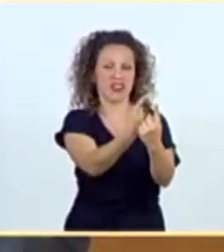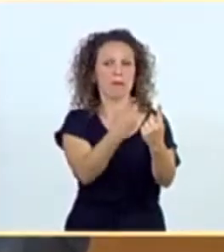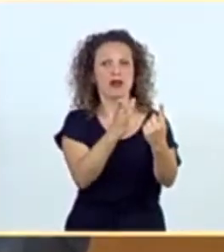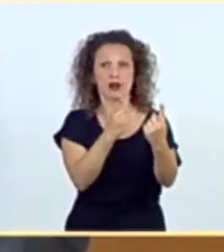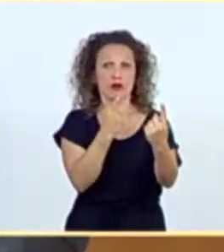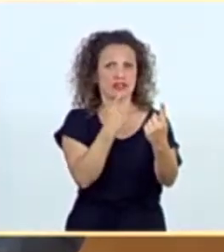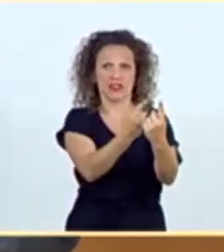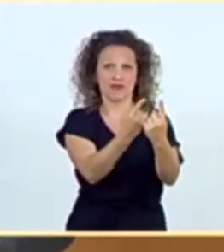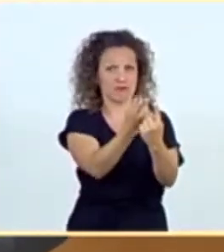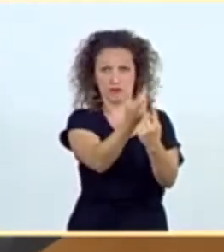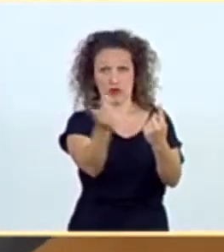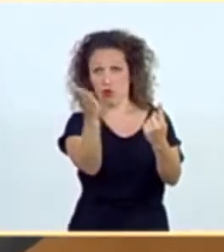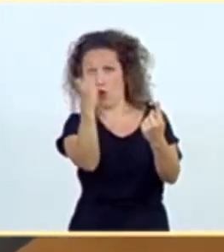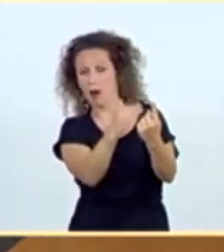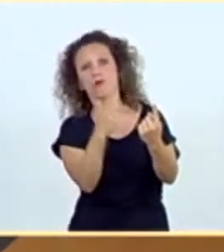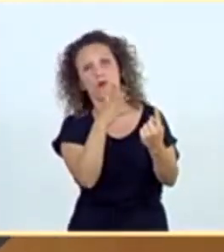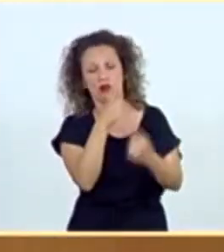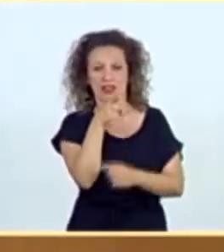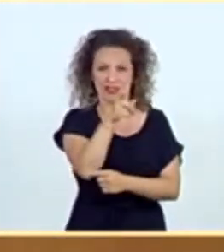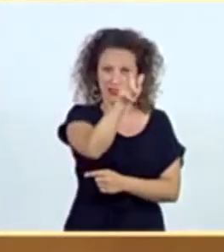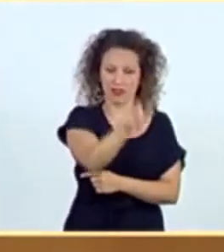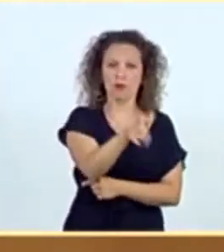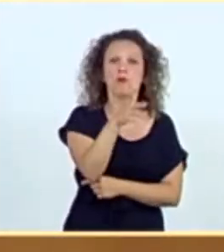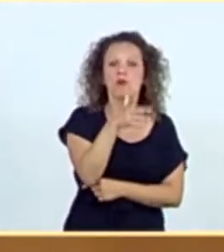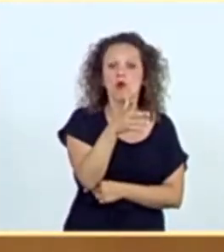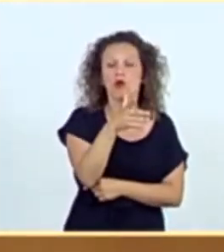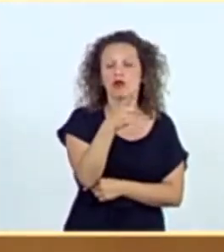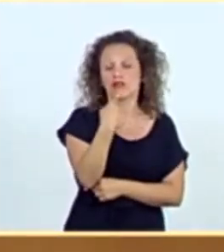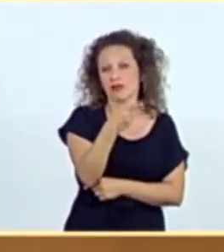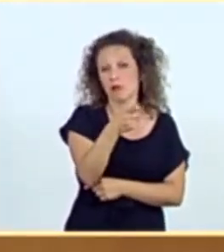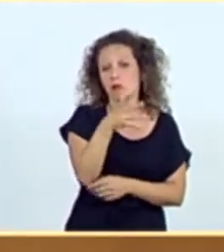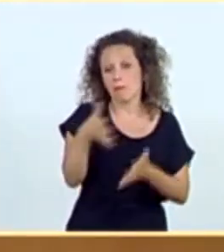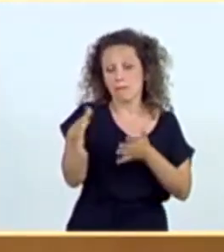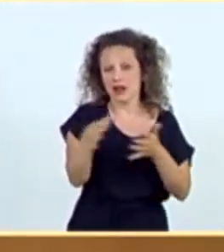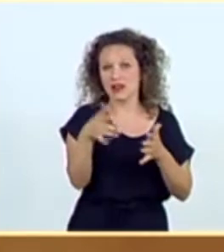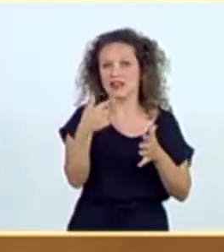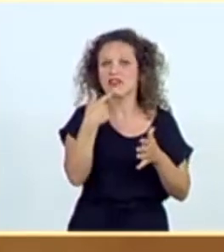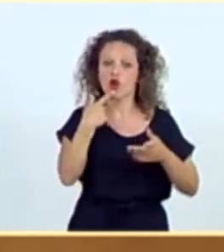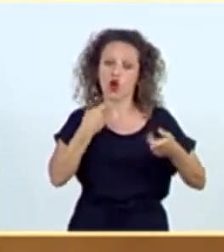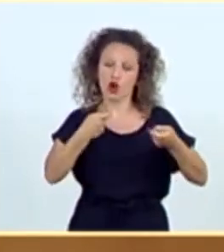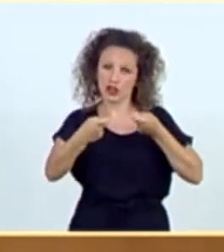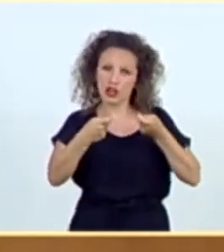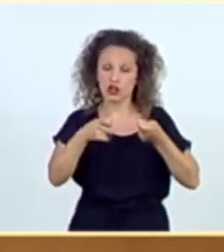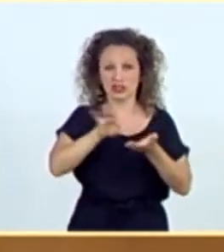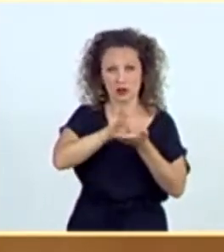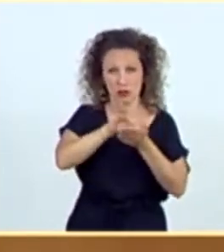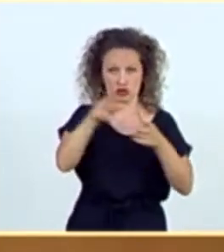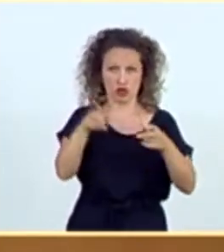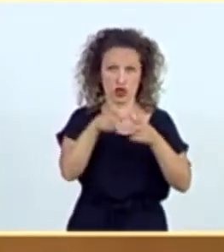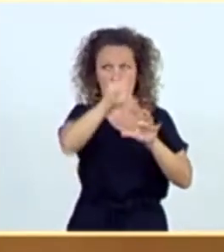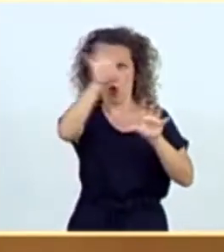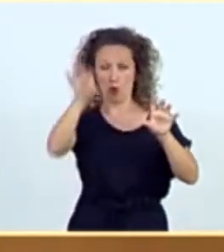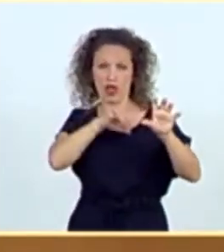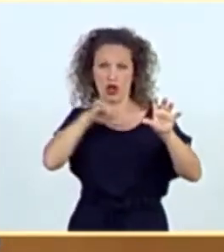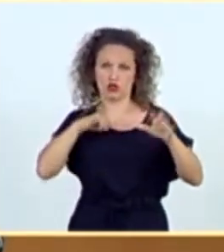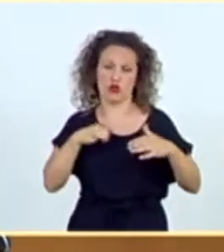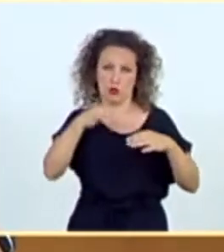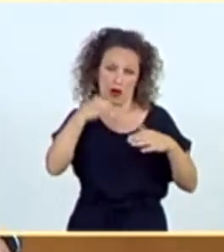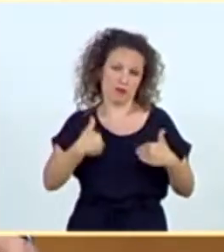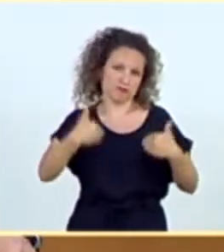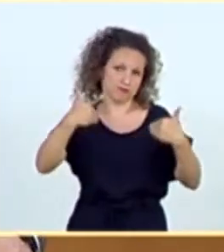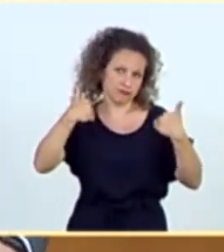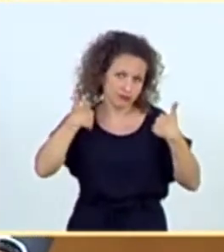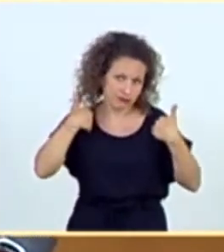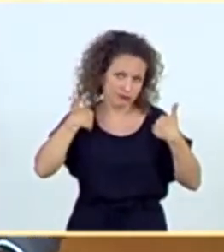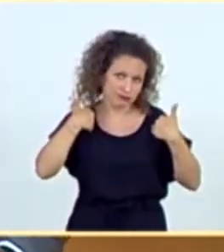en el mes de marzo, delegó en rueda de prensa la coordinación de los servicios sociales con las comunidades autónomas en la figura del